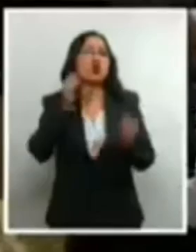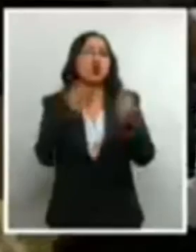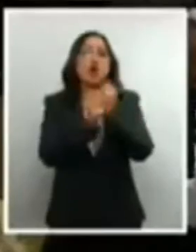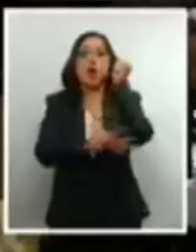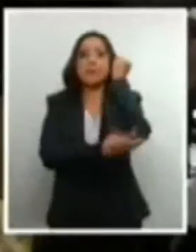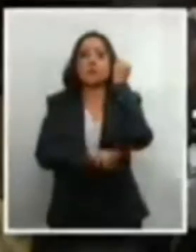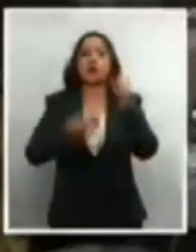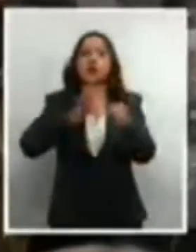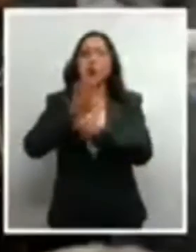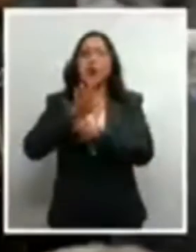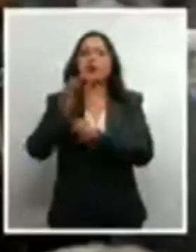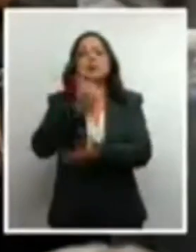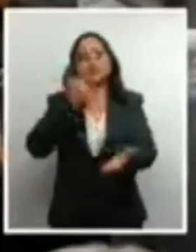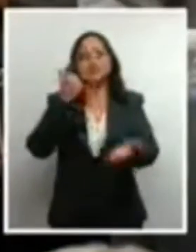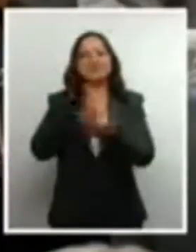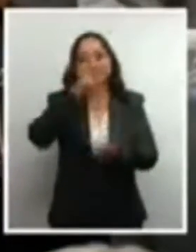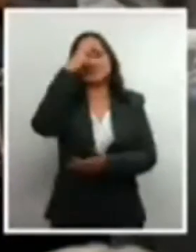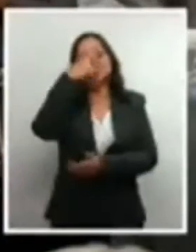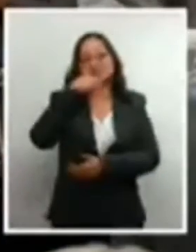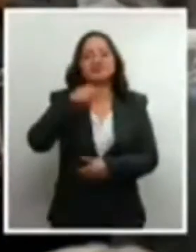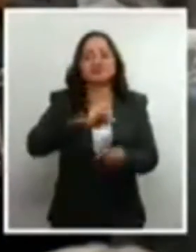tiene la Ciudad de México.